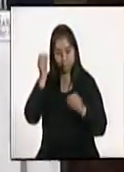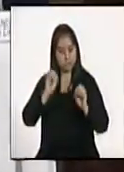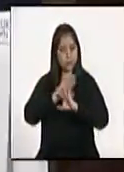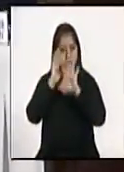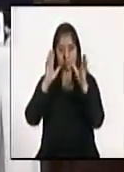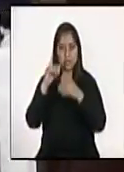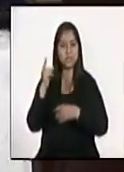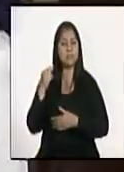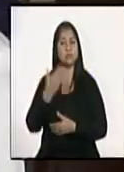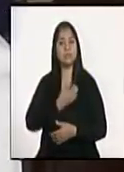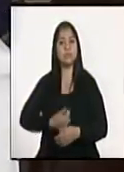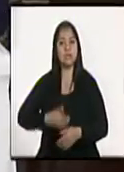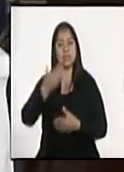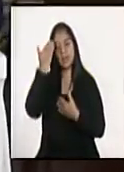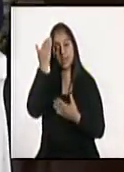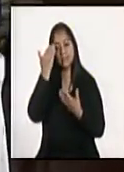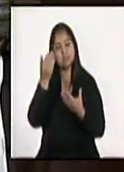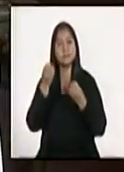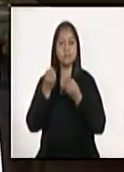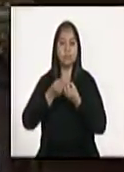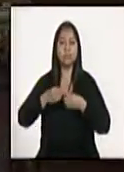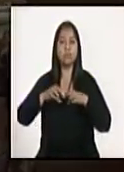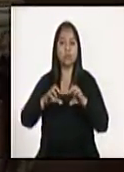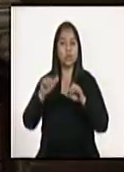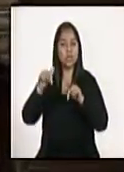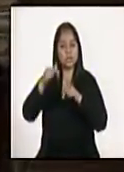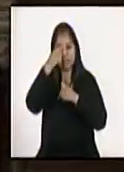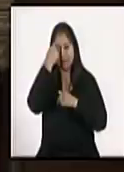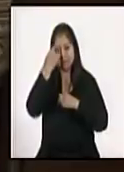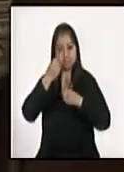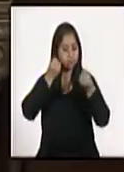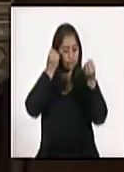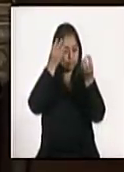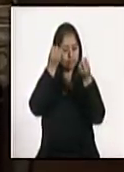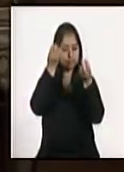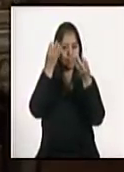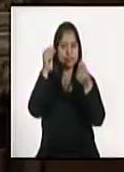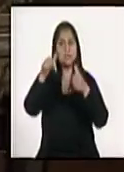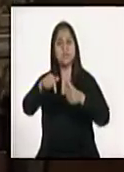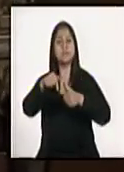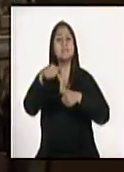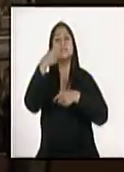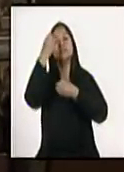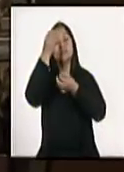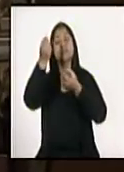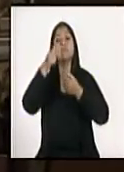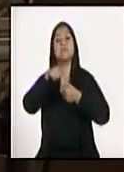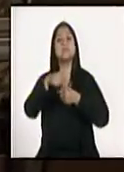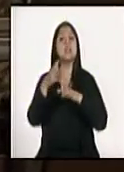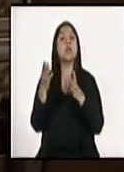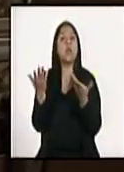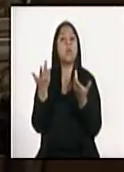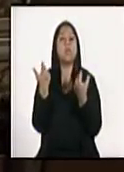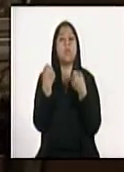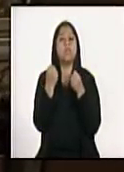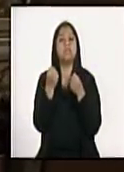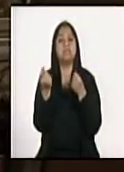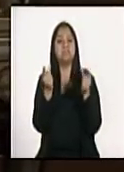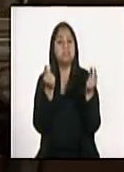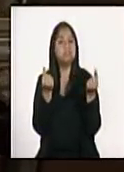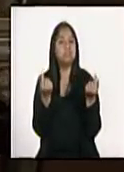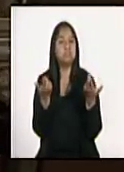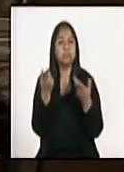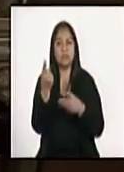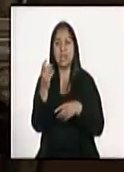presidente. Muchas gracias por la oportunidad que me dan para comunicar a la nación las primeras medidas que ha tomado el Banco CHN